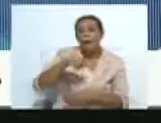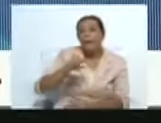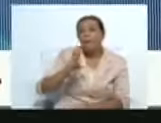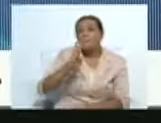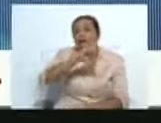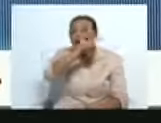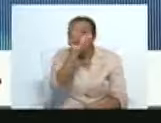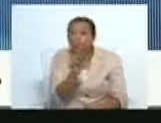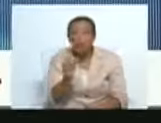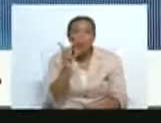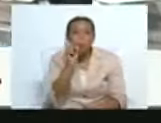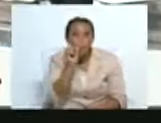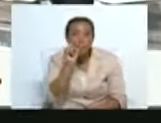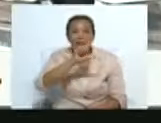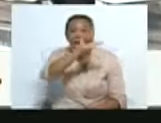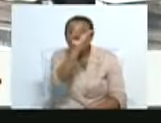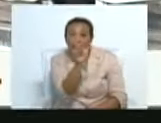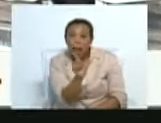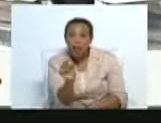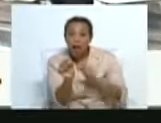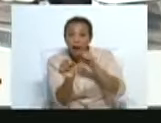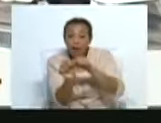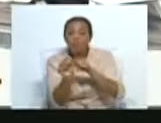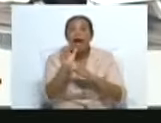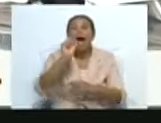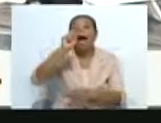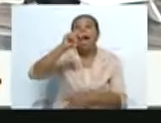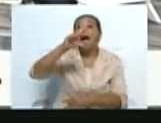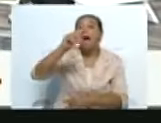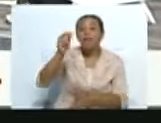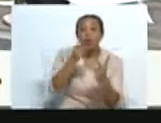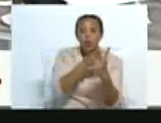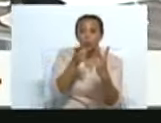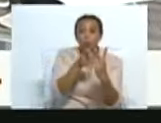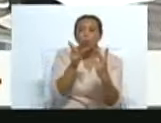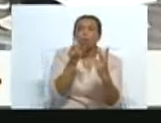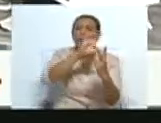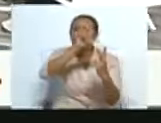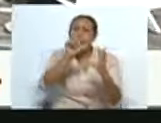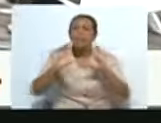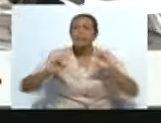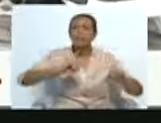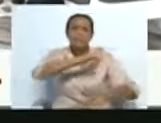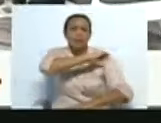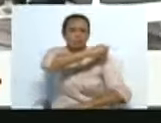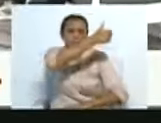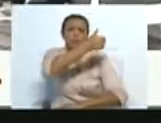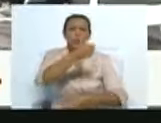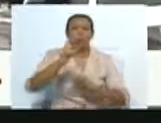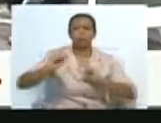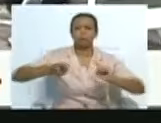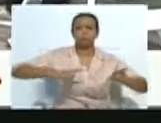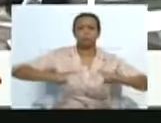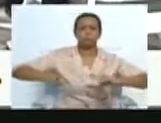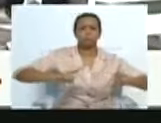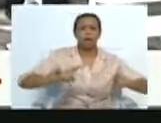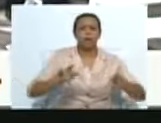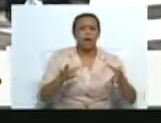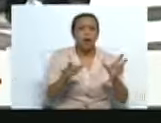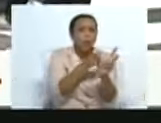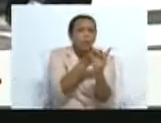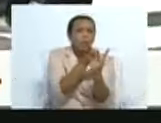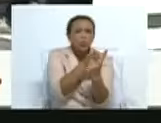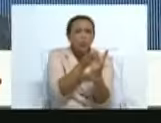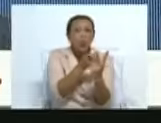Italia, actor y dramaturgo, y también a Ana Doradorno, también de Italia, directora. Dice la compañera